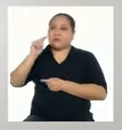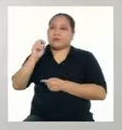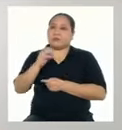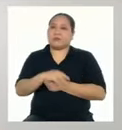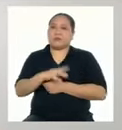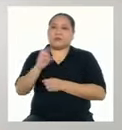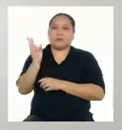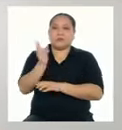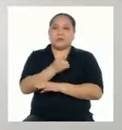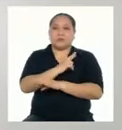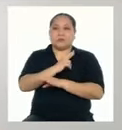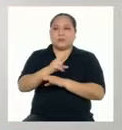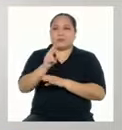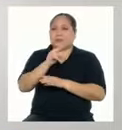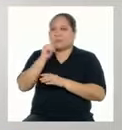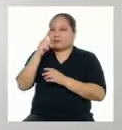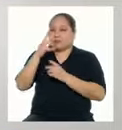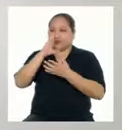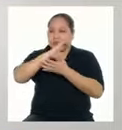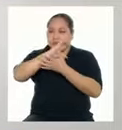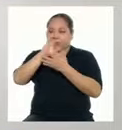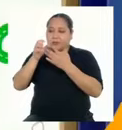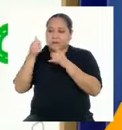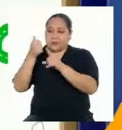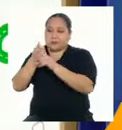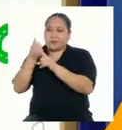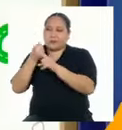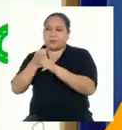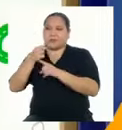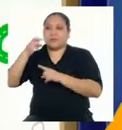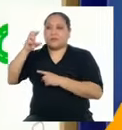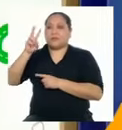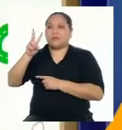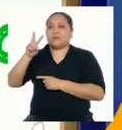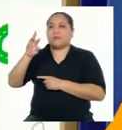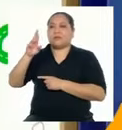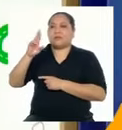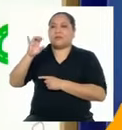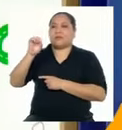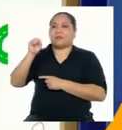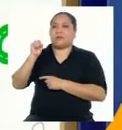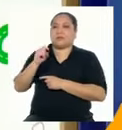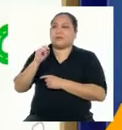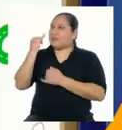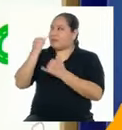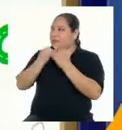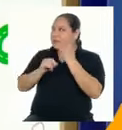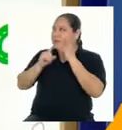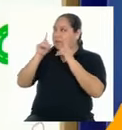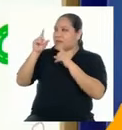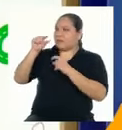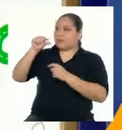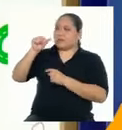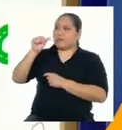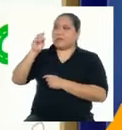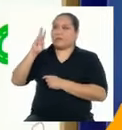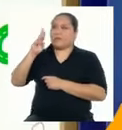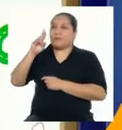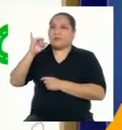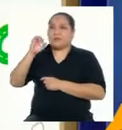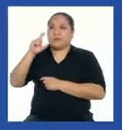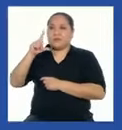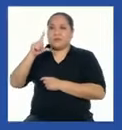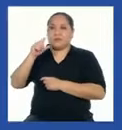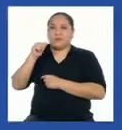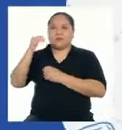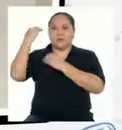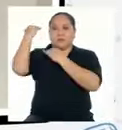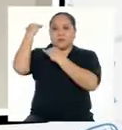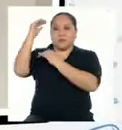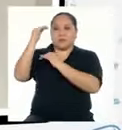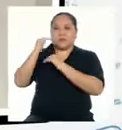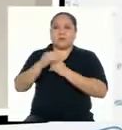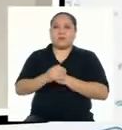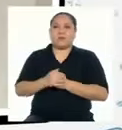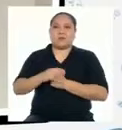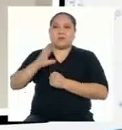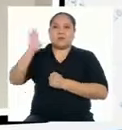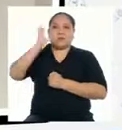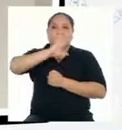Rima Que caracterizan El verso Tenemos una última Pregunta De Gabriela De la ciudad De Piura